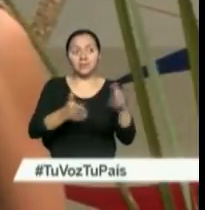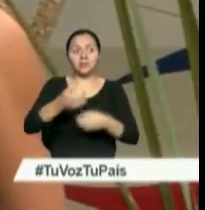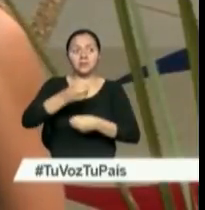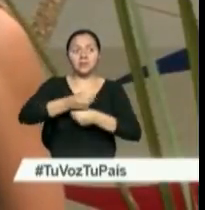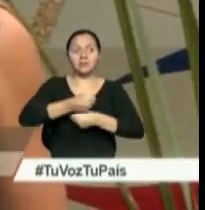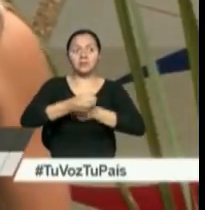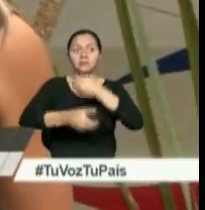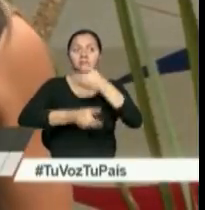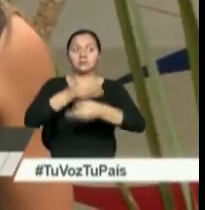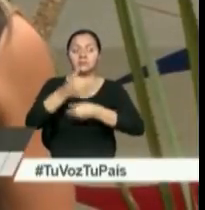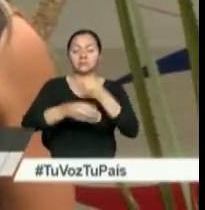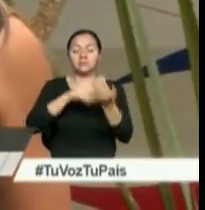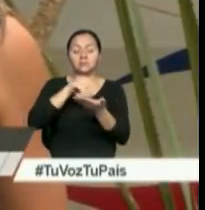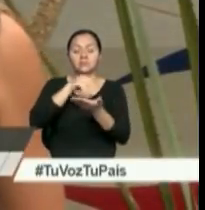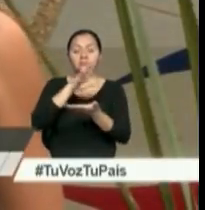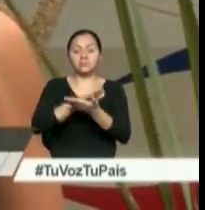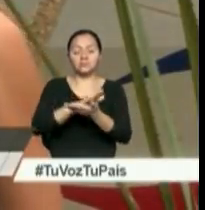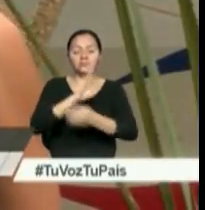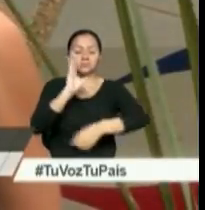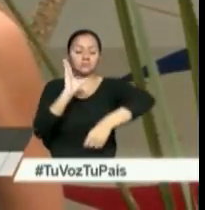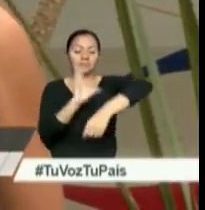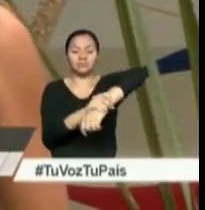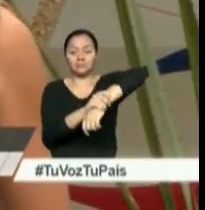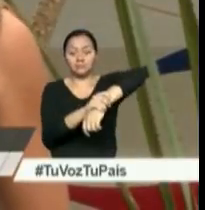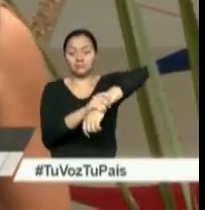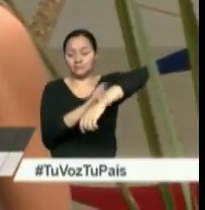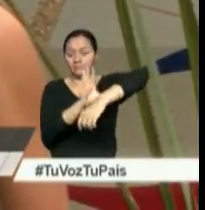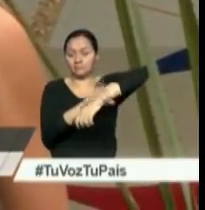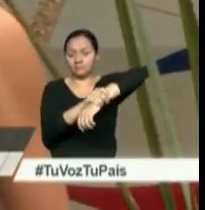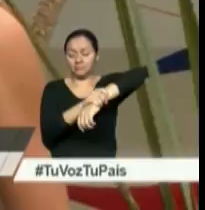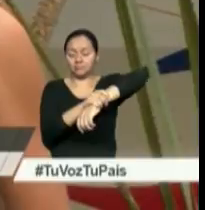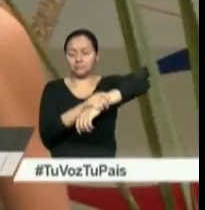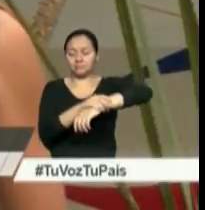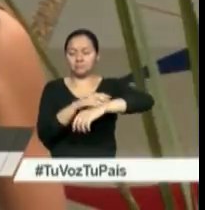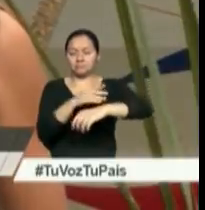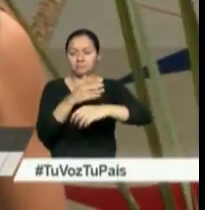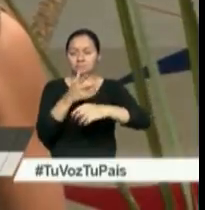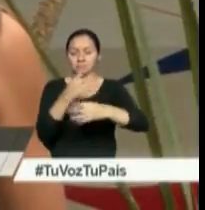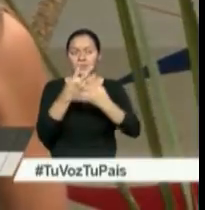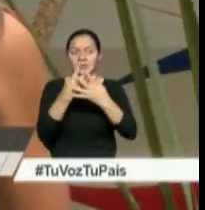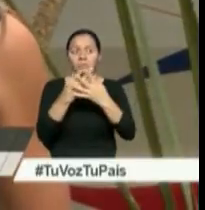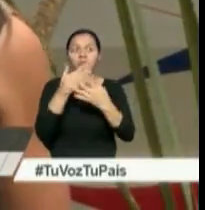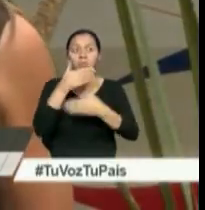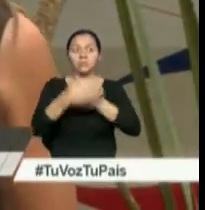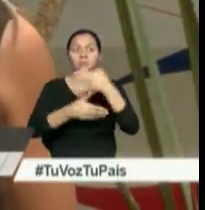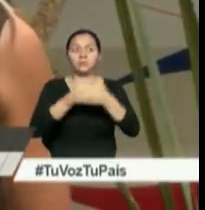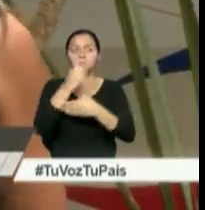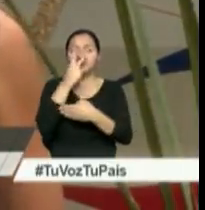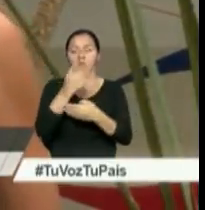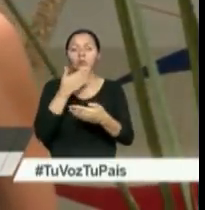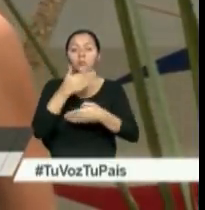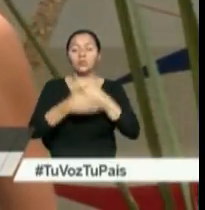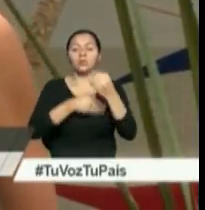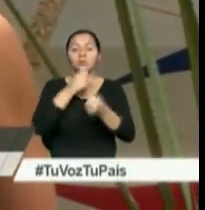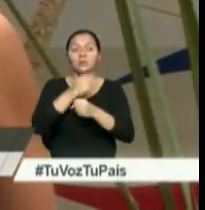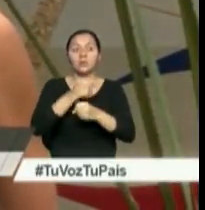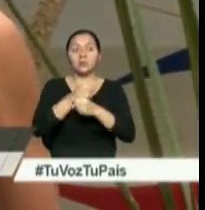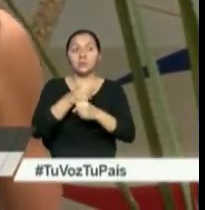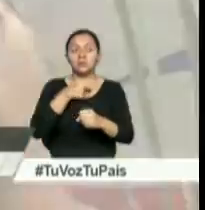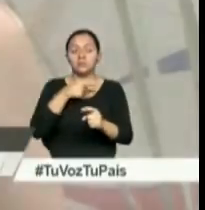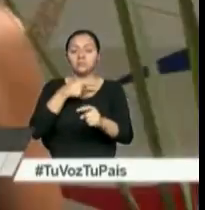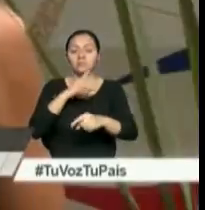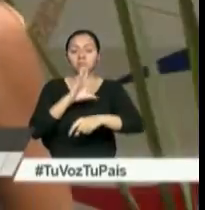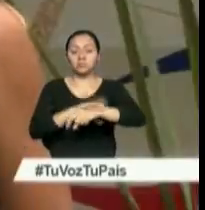de la implementación de los dispositivos electrónicos. Llegan hasta este fin de año ya los primeros dispositivos